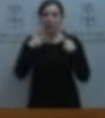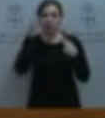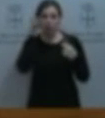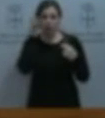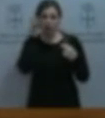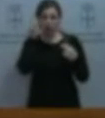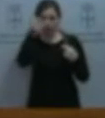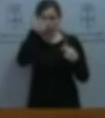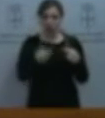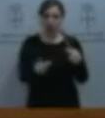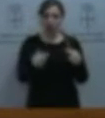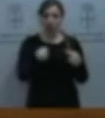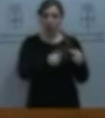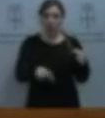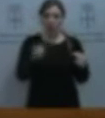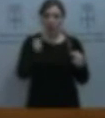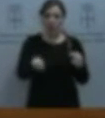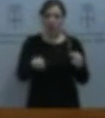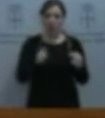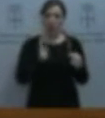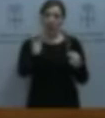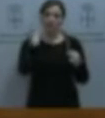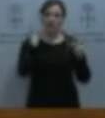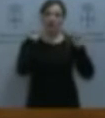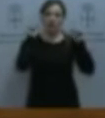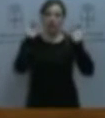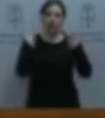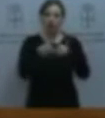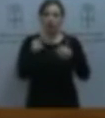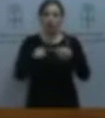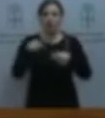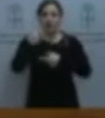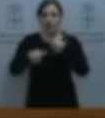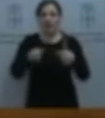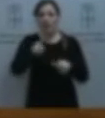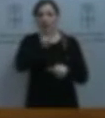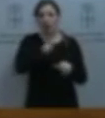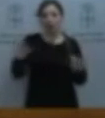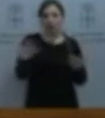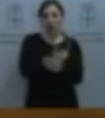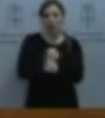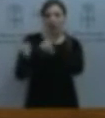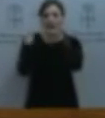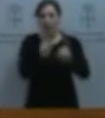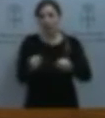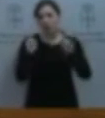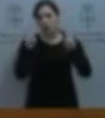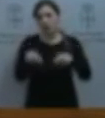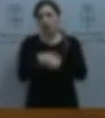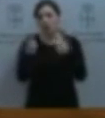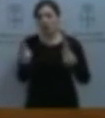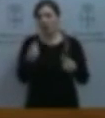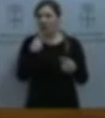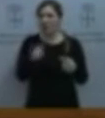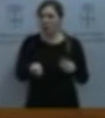pero ofendiendo gravemente al profesorado, a las familias y a todas las personas que defendemos la educación pública. Esa